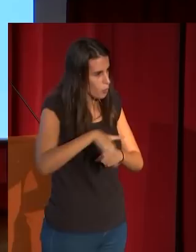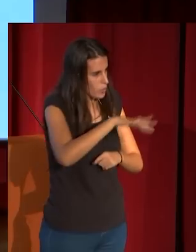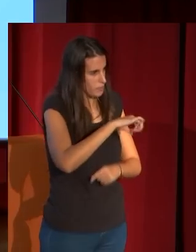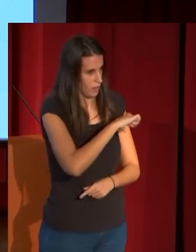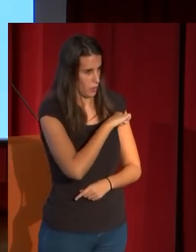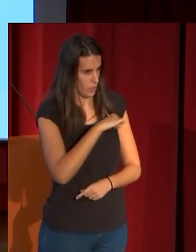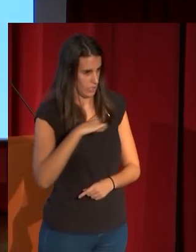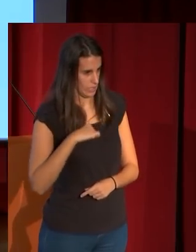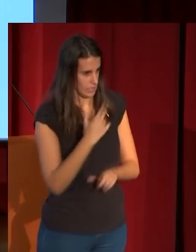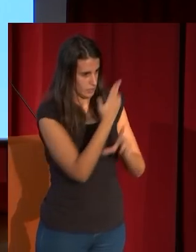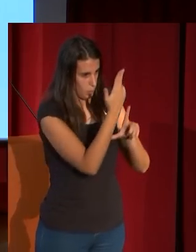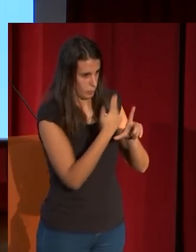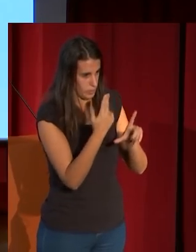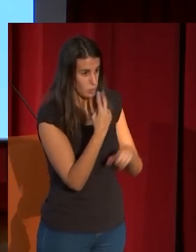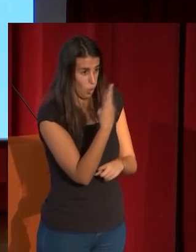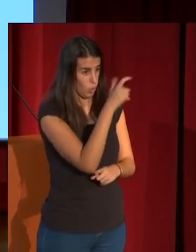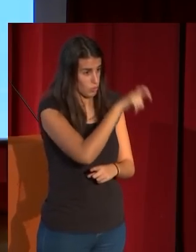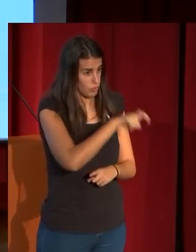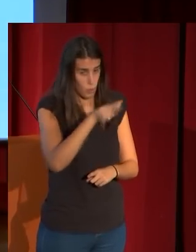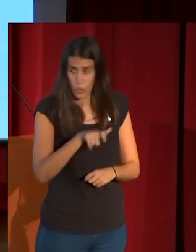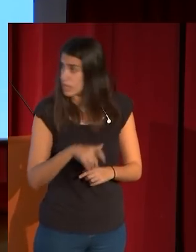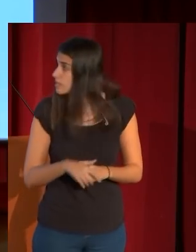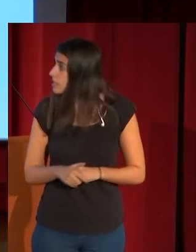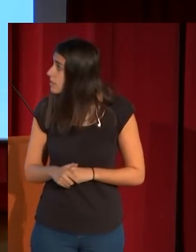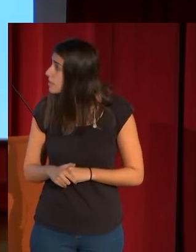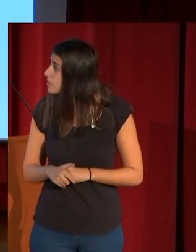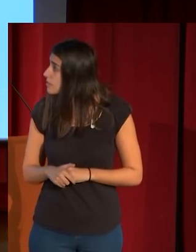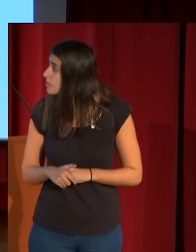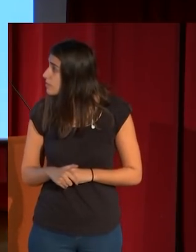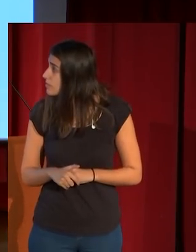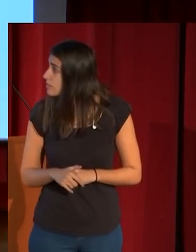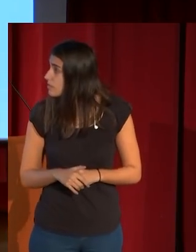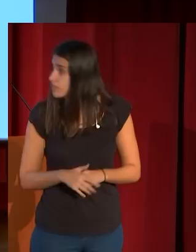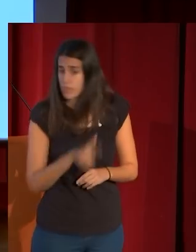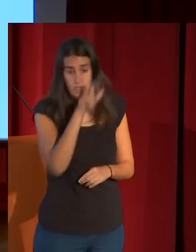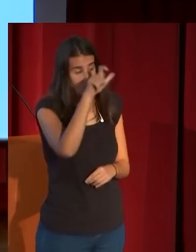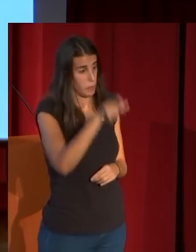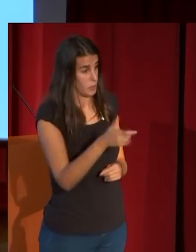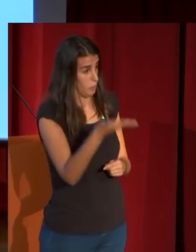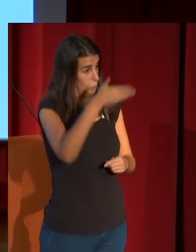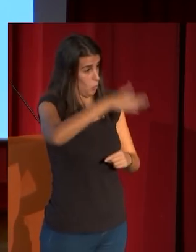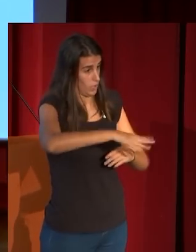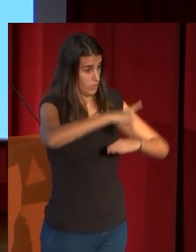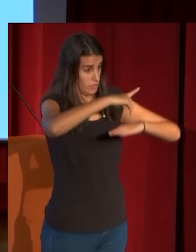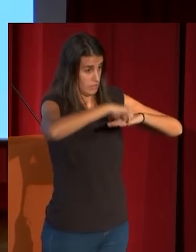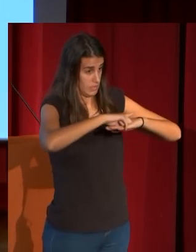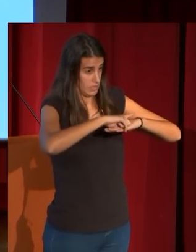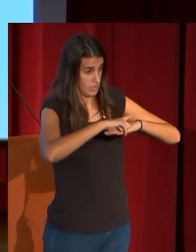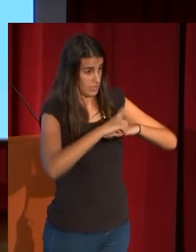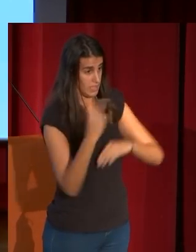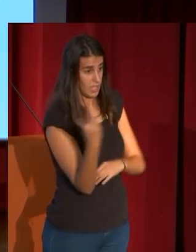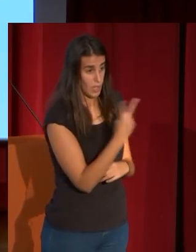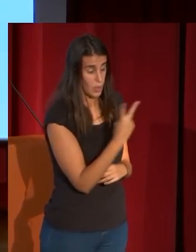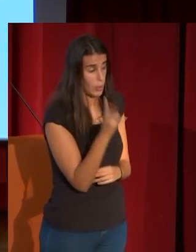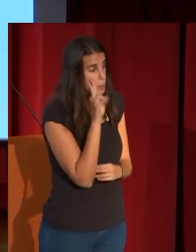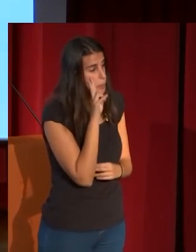numerosas figuras solo hay dos, incluso una, como vemos aquí, el cabileño muerto, pero en los dos casos vemos